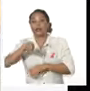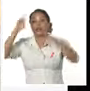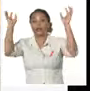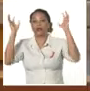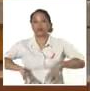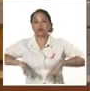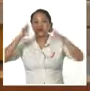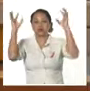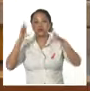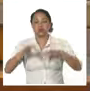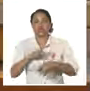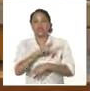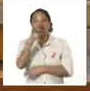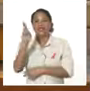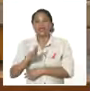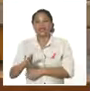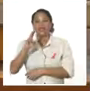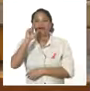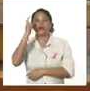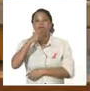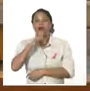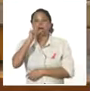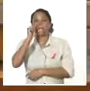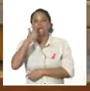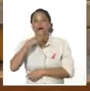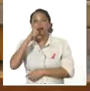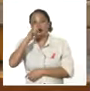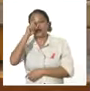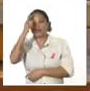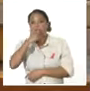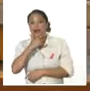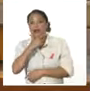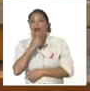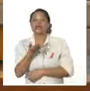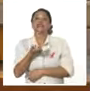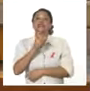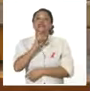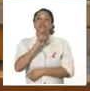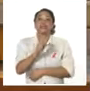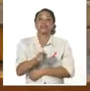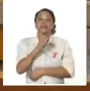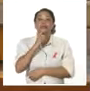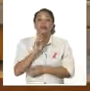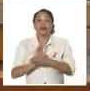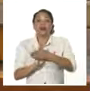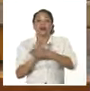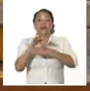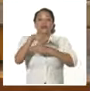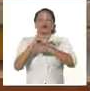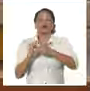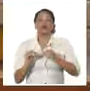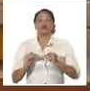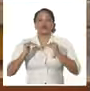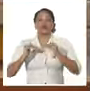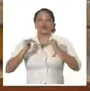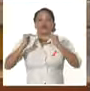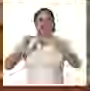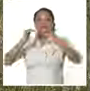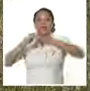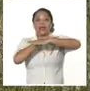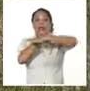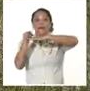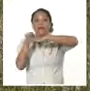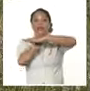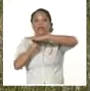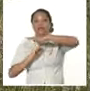El río Cabañas amenaza con sobrepasar el puente de acceso a la fábrica Pedro Soto Alba y el Consejo de Defensa Municipal en Moa dirige las